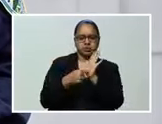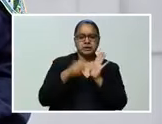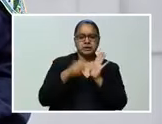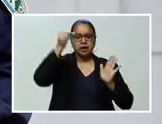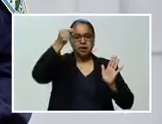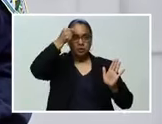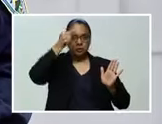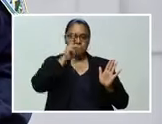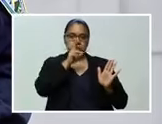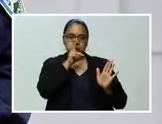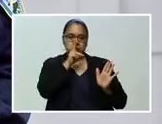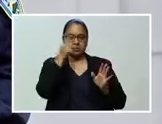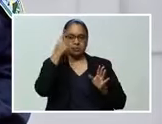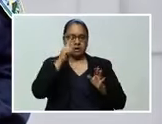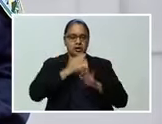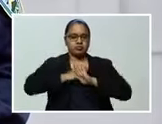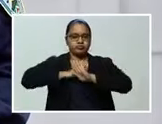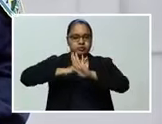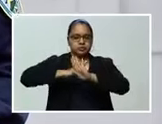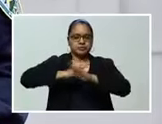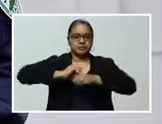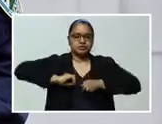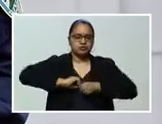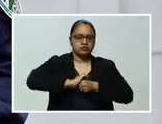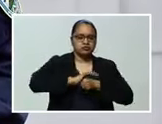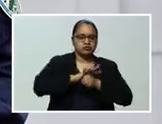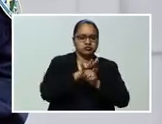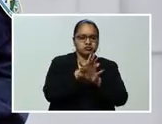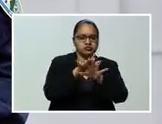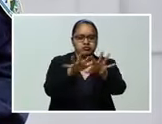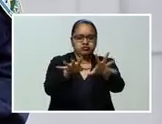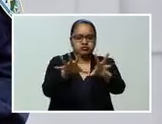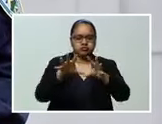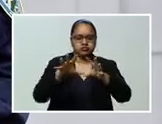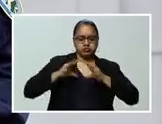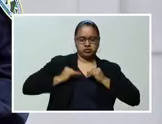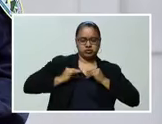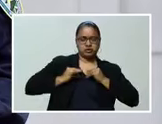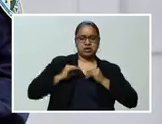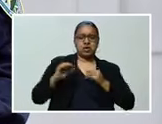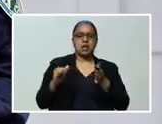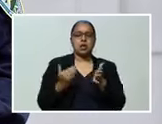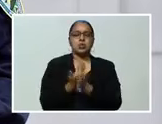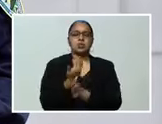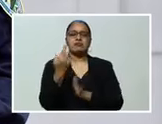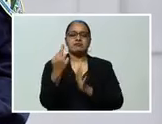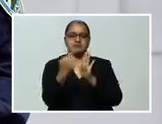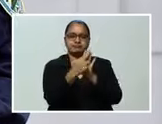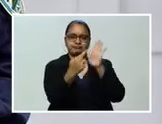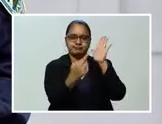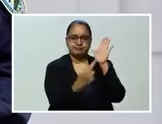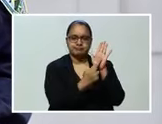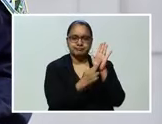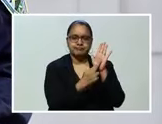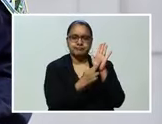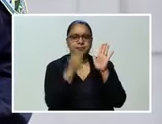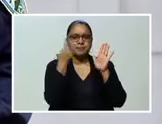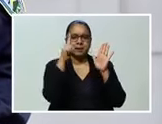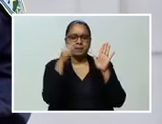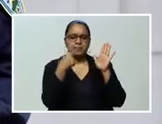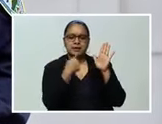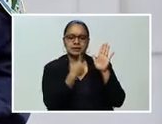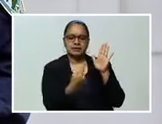para reducir el contagio del COVID-19, determinó aplicar nuevas medidas de circulación para